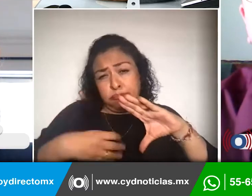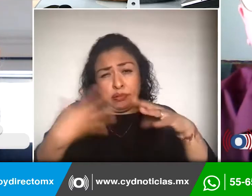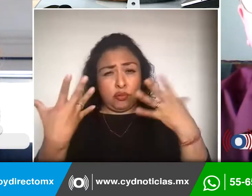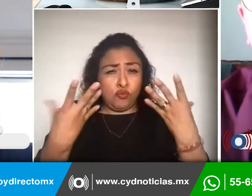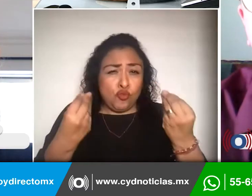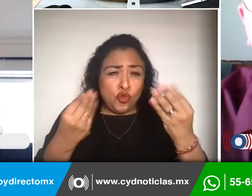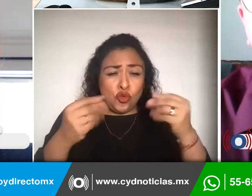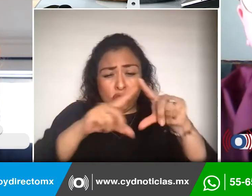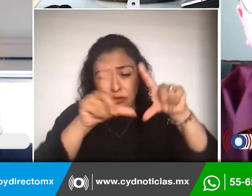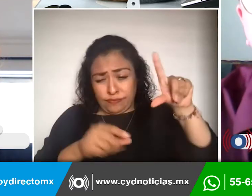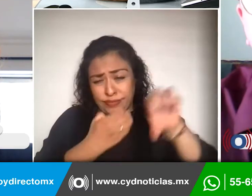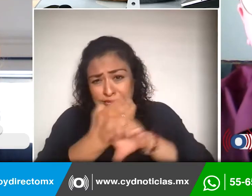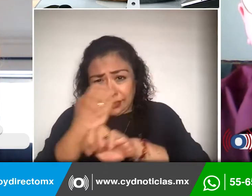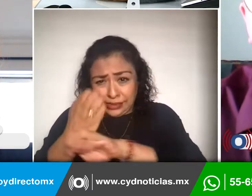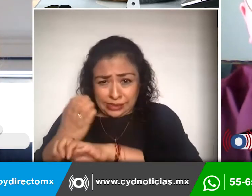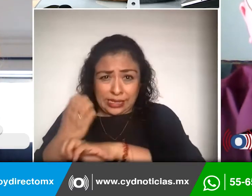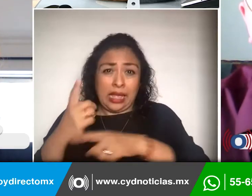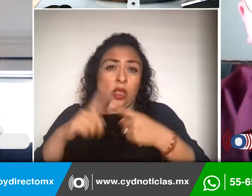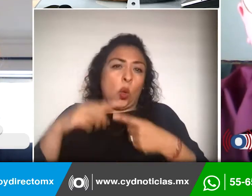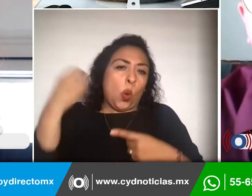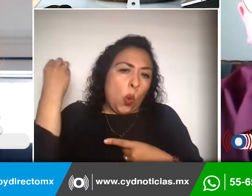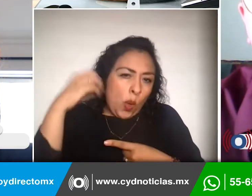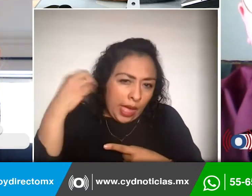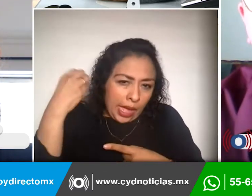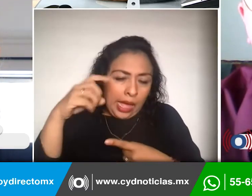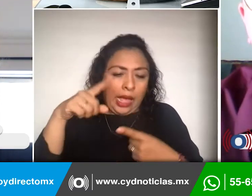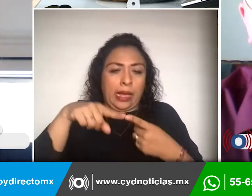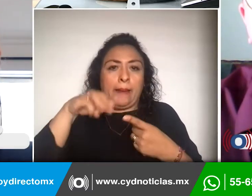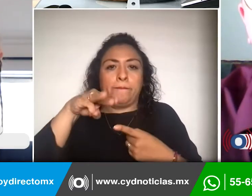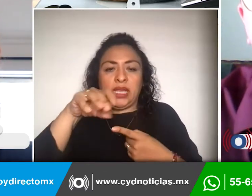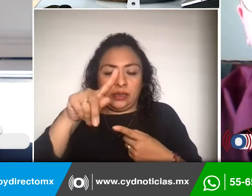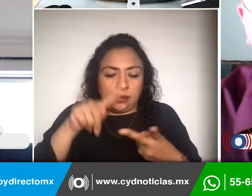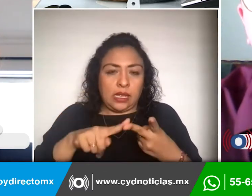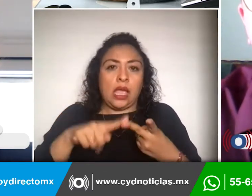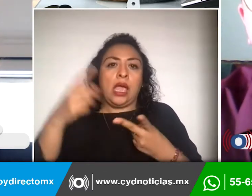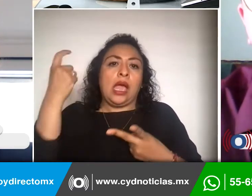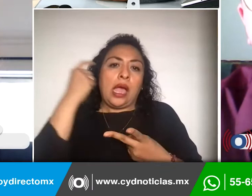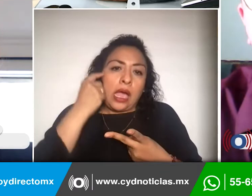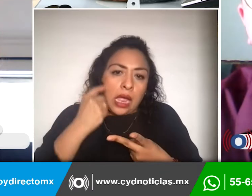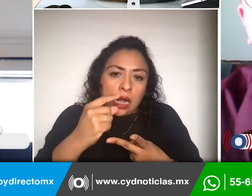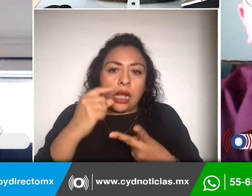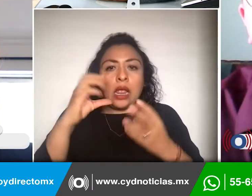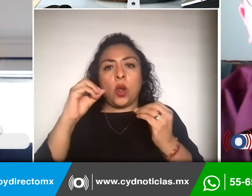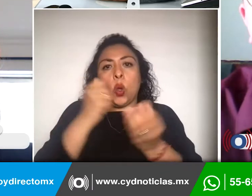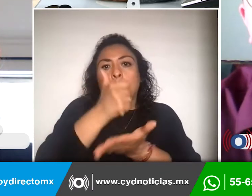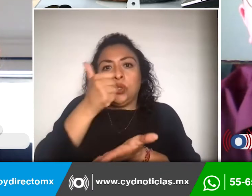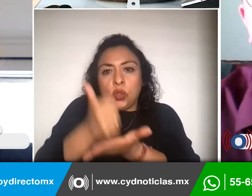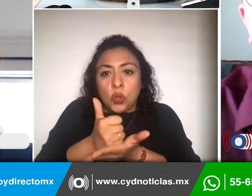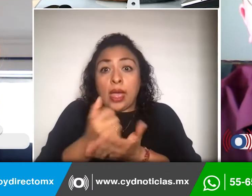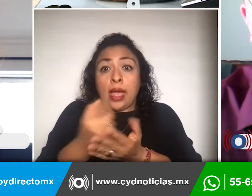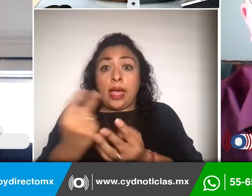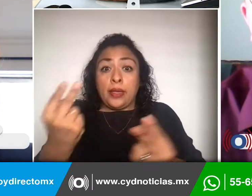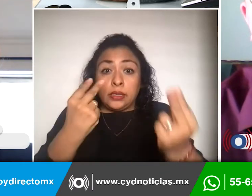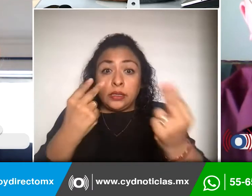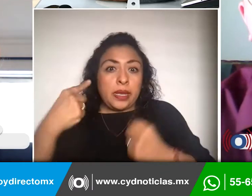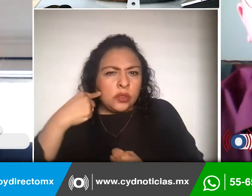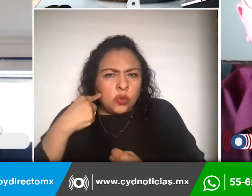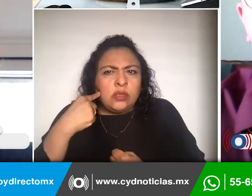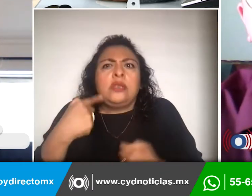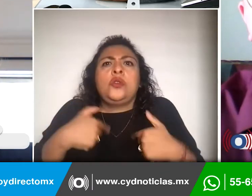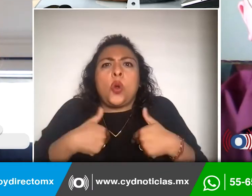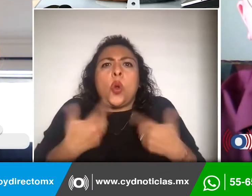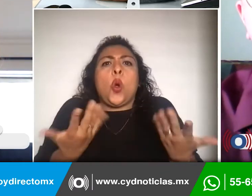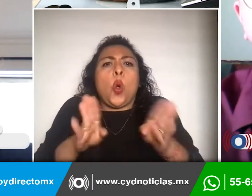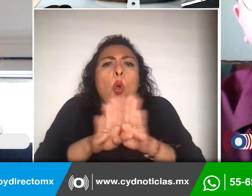la Sierra de Guerrero o de las ciudades en donde nos escuchan y nos ven. Bueno, ¿y cómo le hago para acercarme? Porque yo tengo un